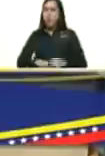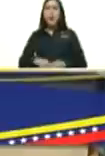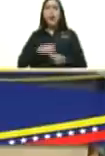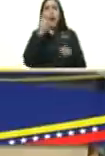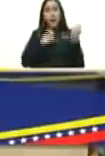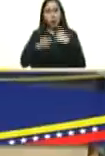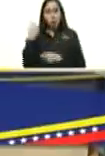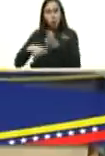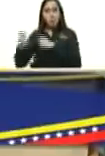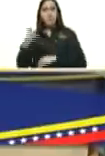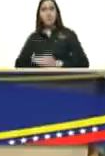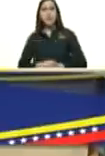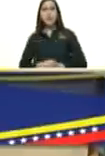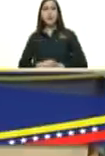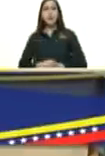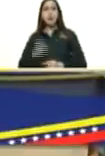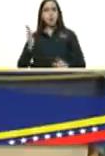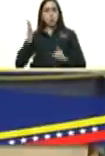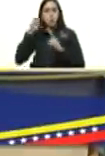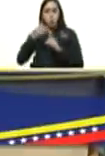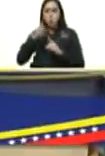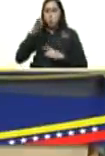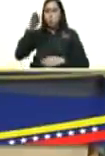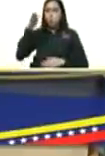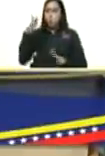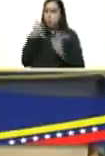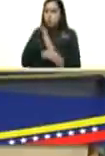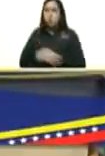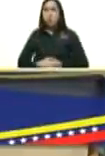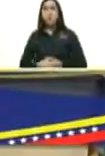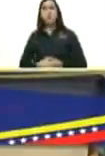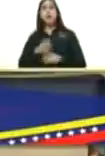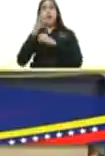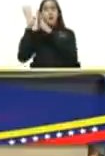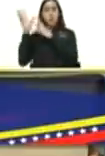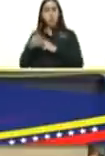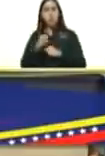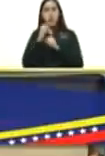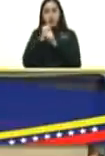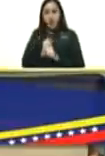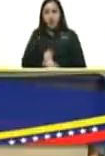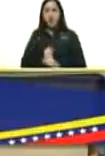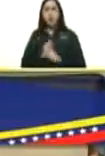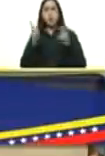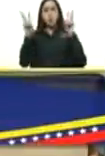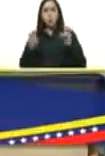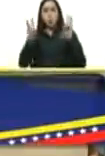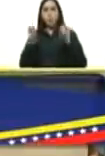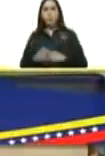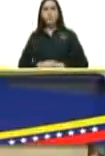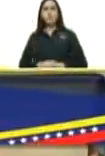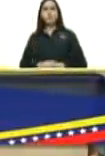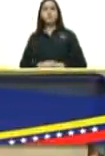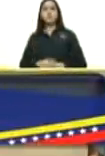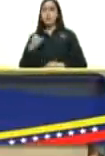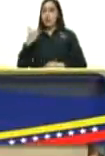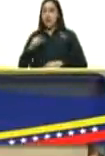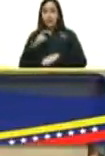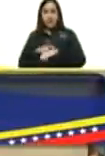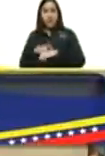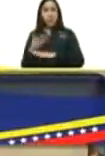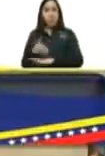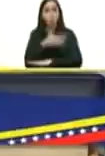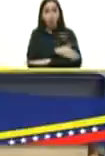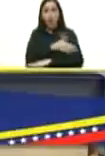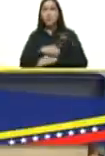que apunta hacia el futuro a una nueva prosperidad ya tuvimos una nueva época una primera